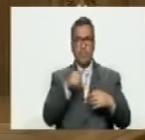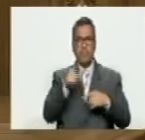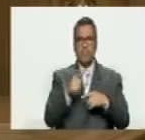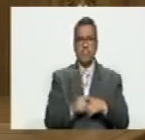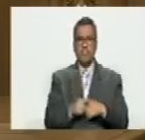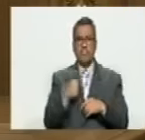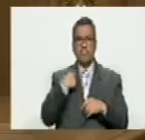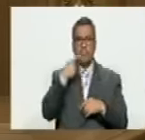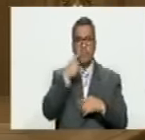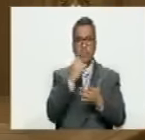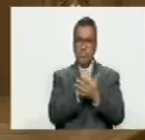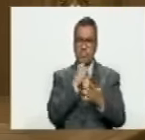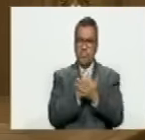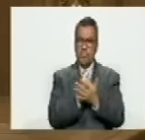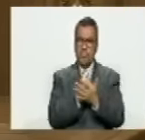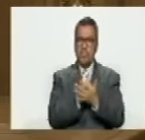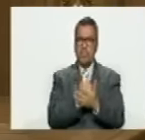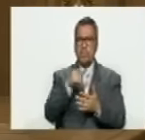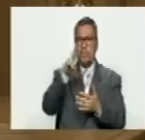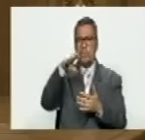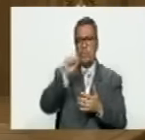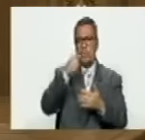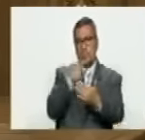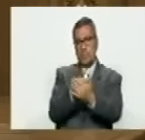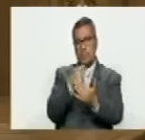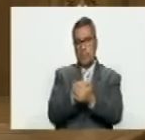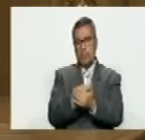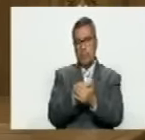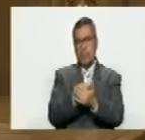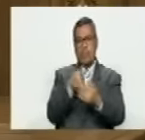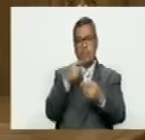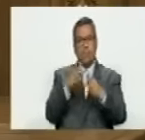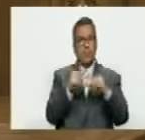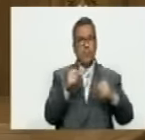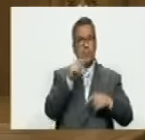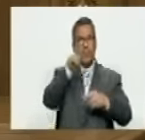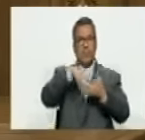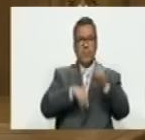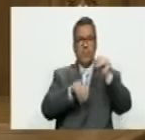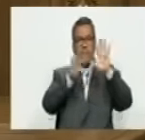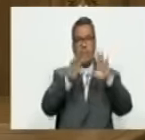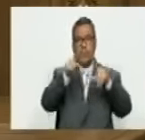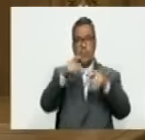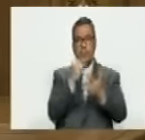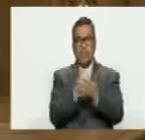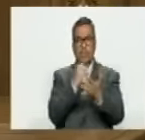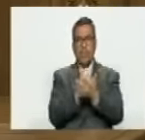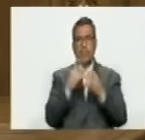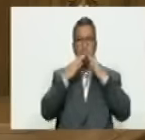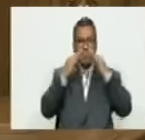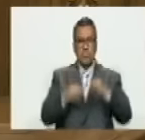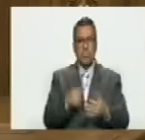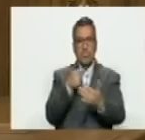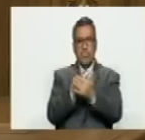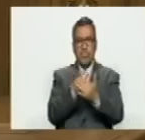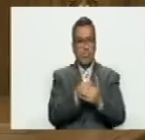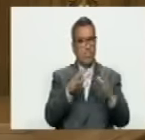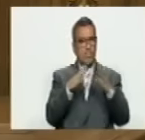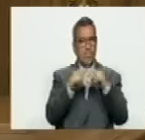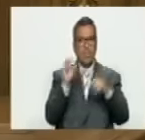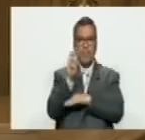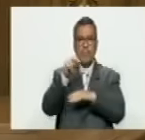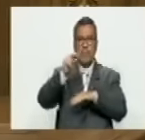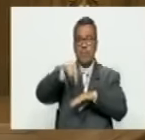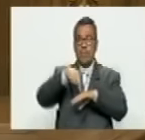aquí verán una prueba donde la USEI pagaba los gastos por lo menos en el año 19 que es donde tengo la prueba exacta pagaba todos los gastos de la